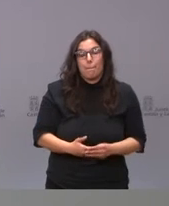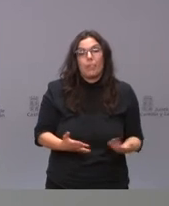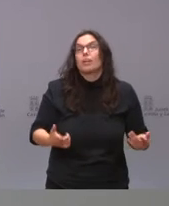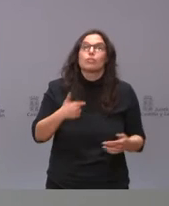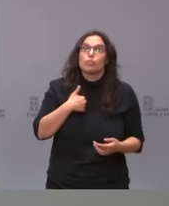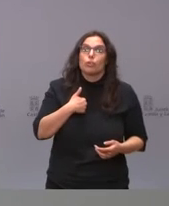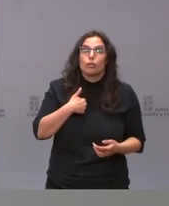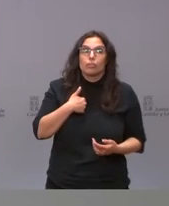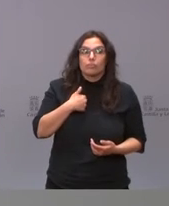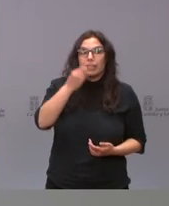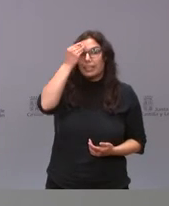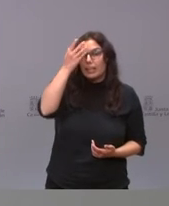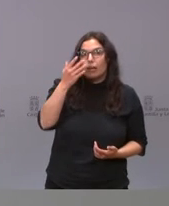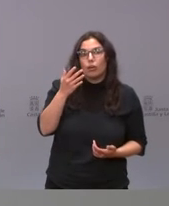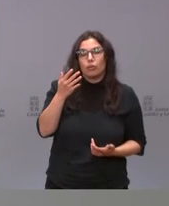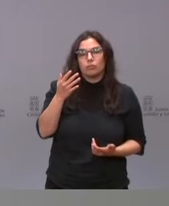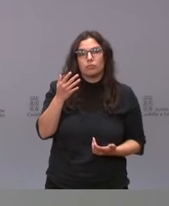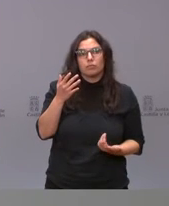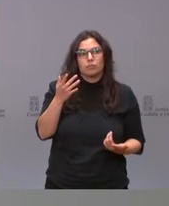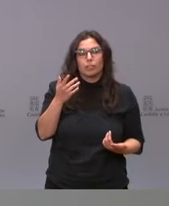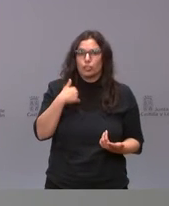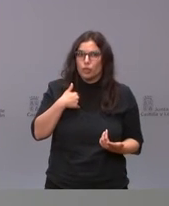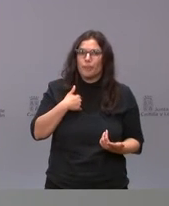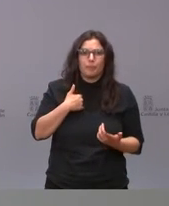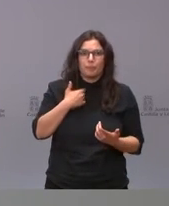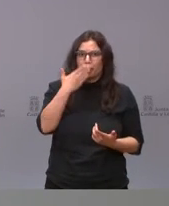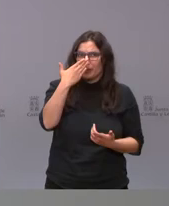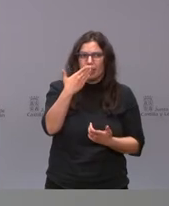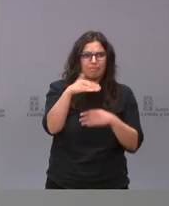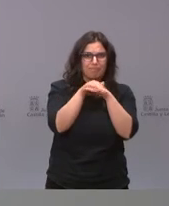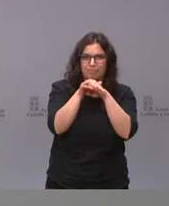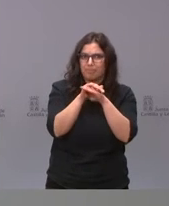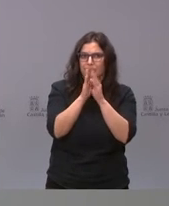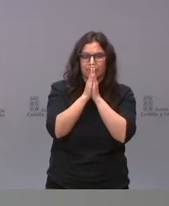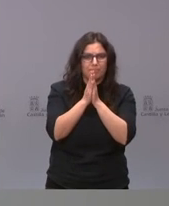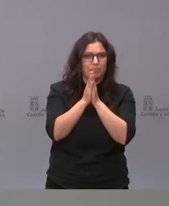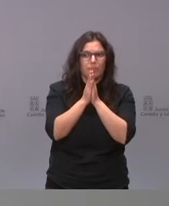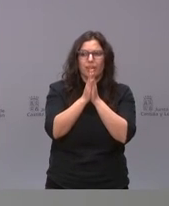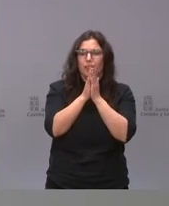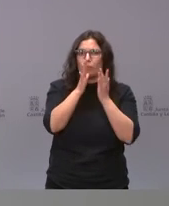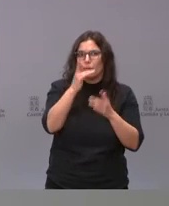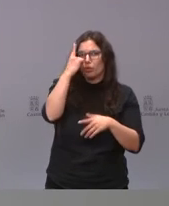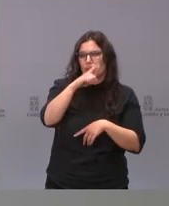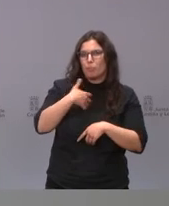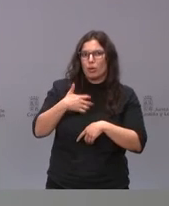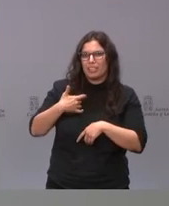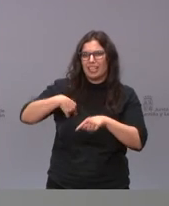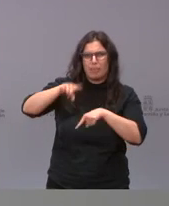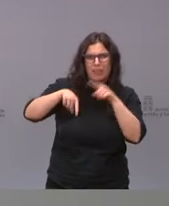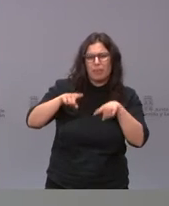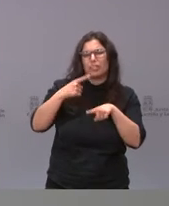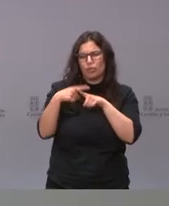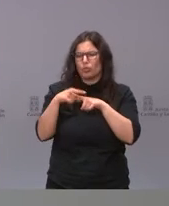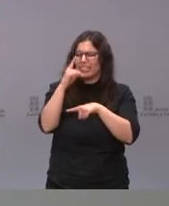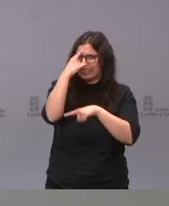creo que siento enormemente las molestias que hayamos podido causar por desplazamientos y demás pero desde luego les puedo asegurar